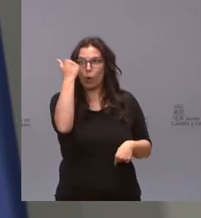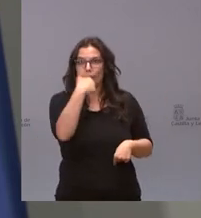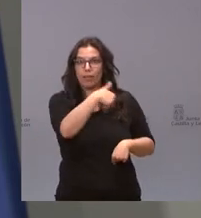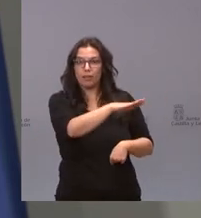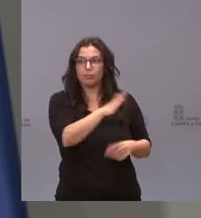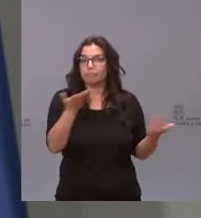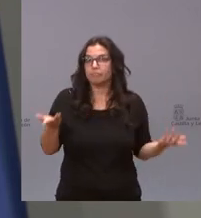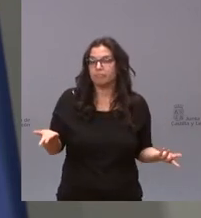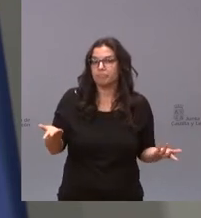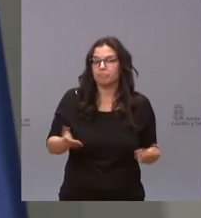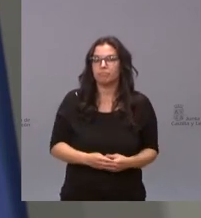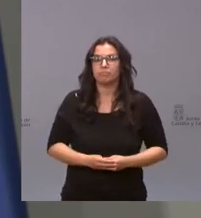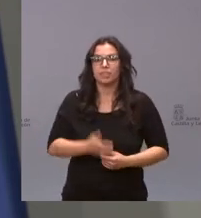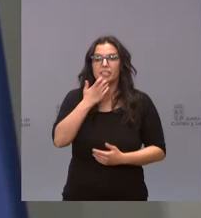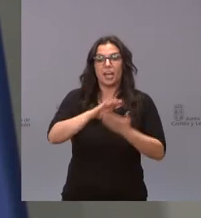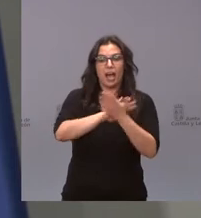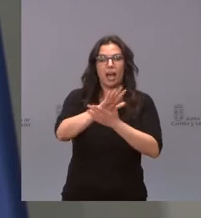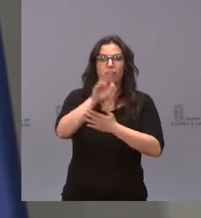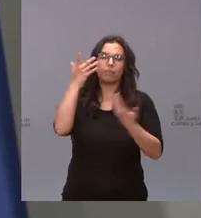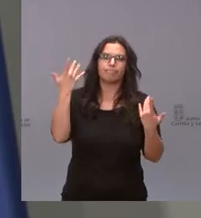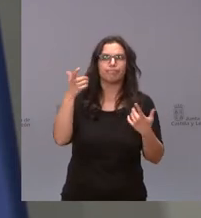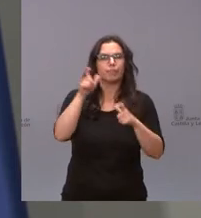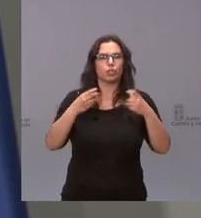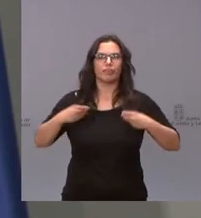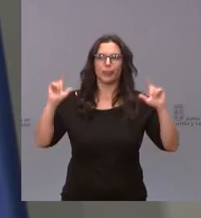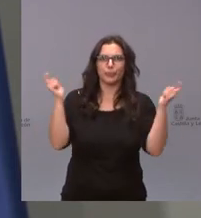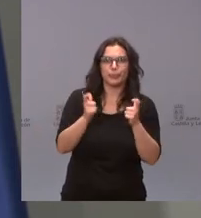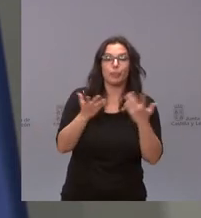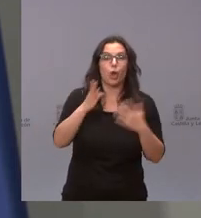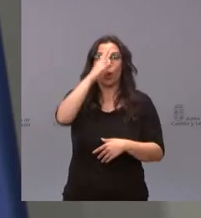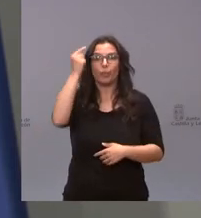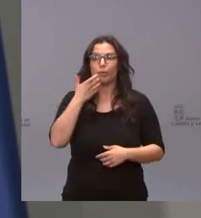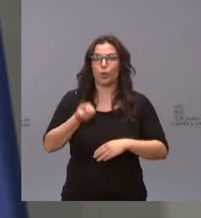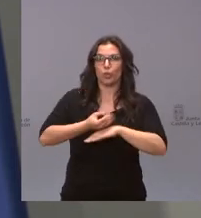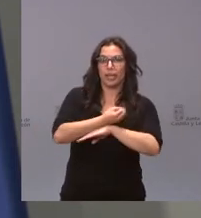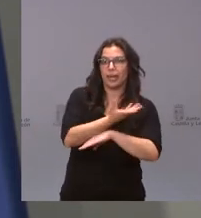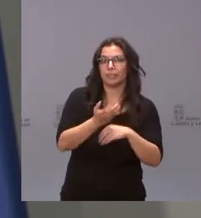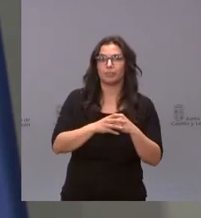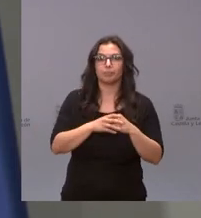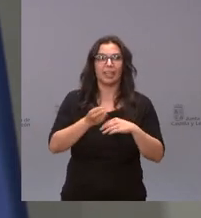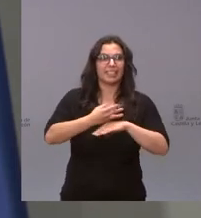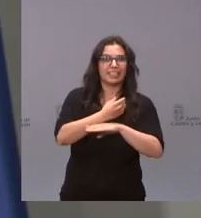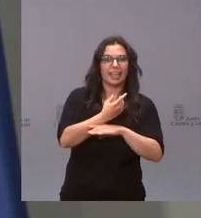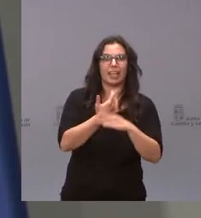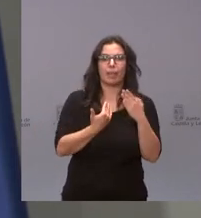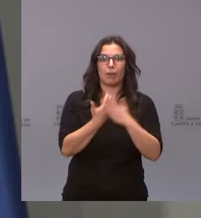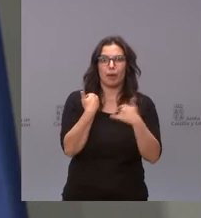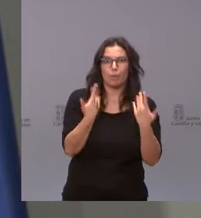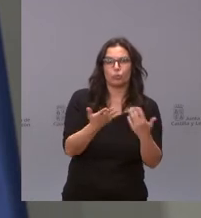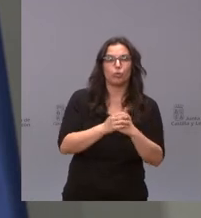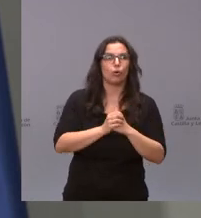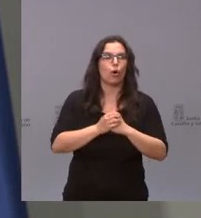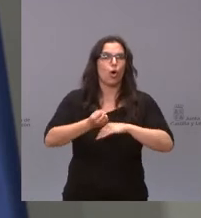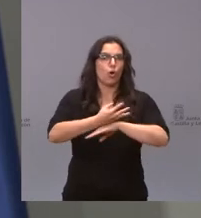hablar del reto demográfico y olvidarse de Monta la Reina o de los trenes o de los trenes diurnos de madrugadores o de las